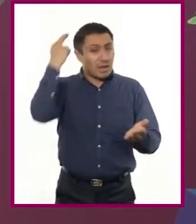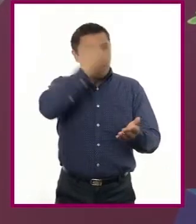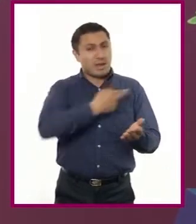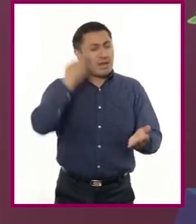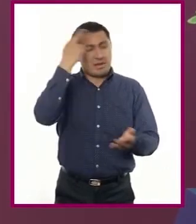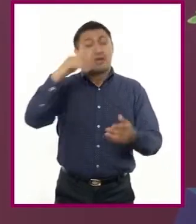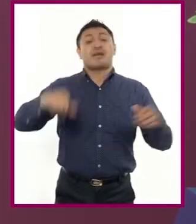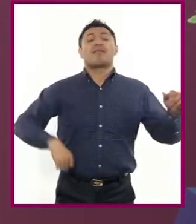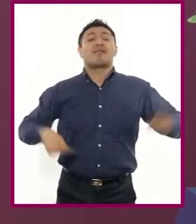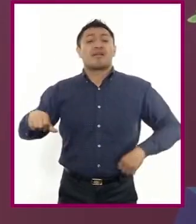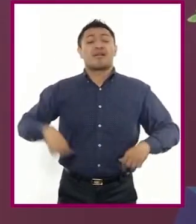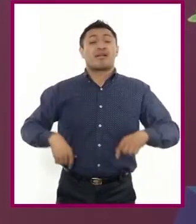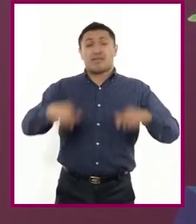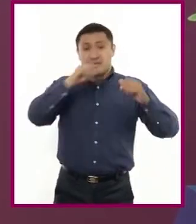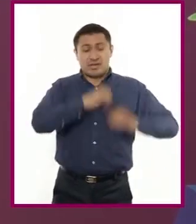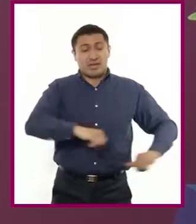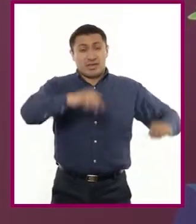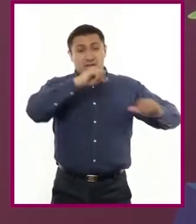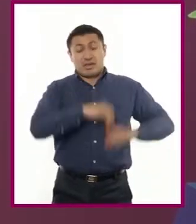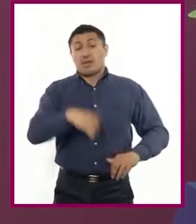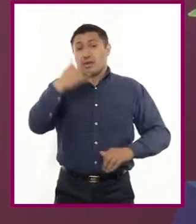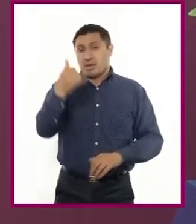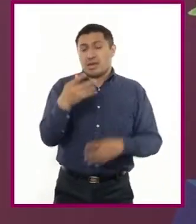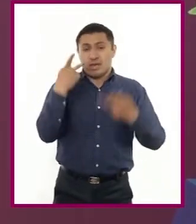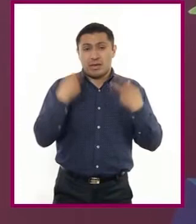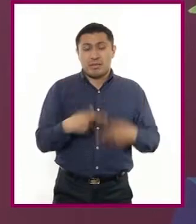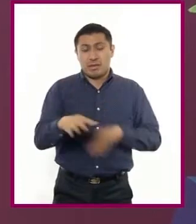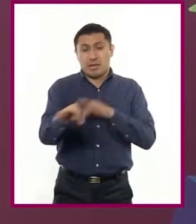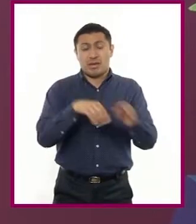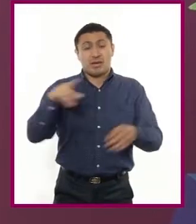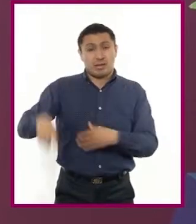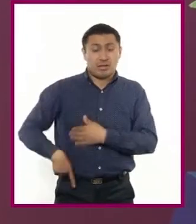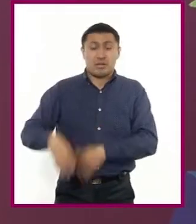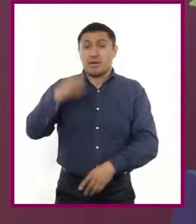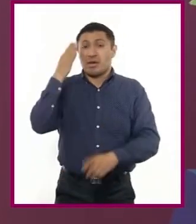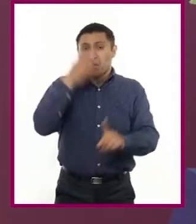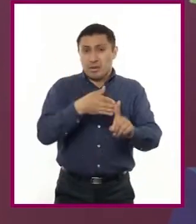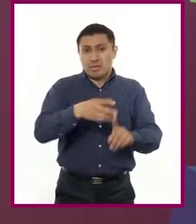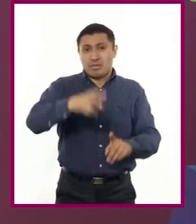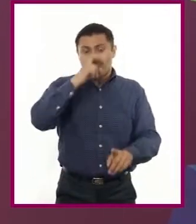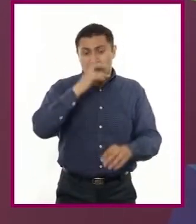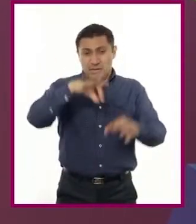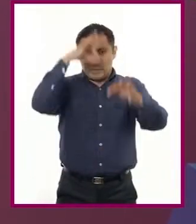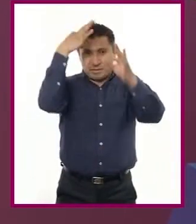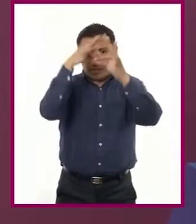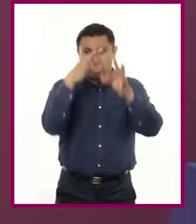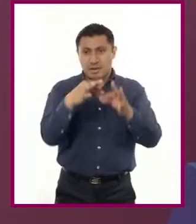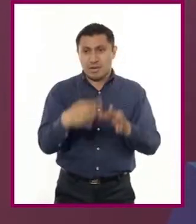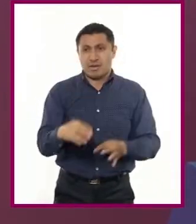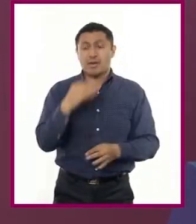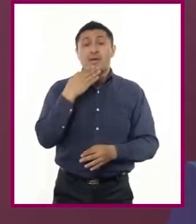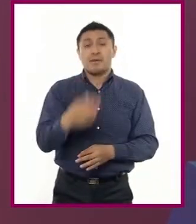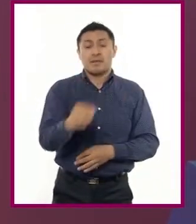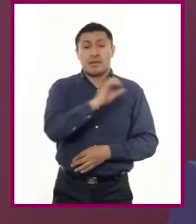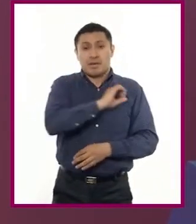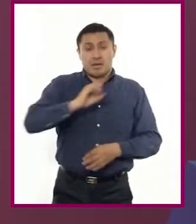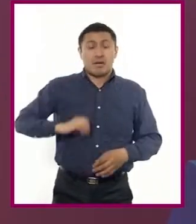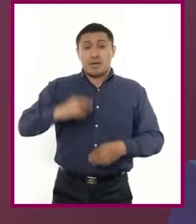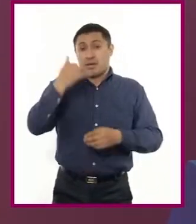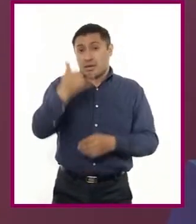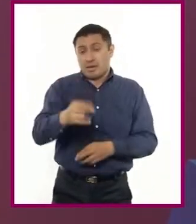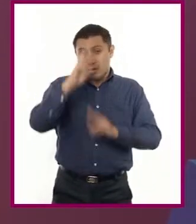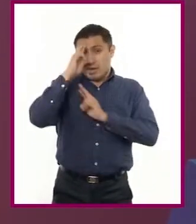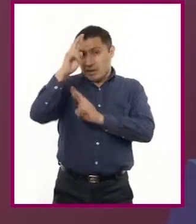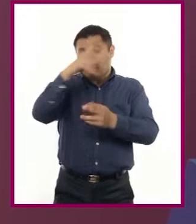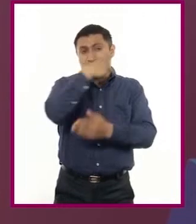autoridades y del servicio público, con la intención de exigir el cumplimiento de sus obligaciones y el respeto